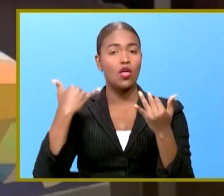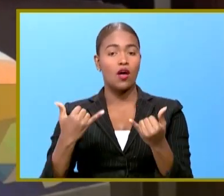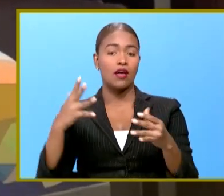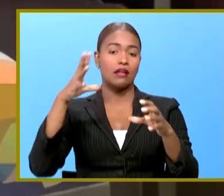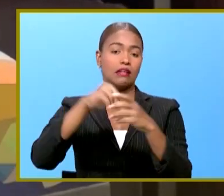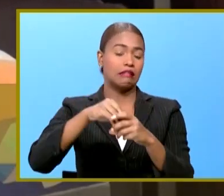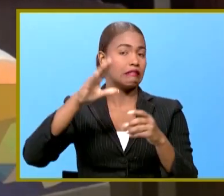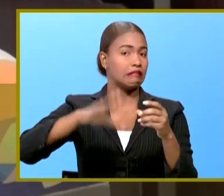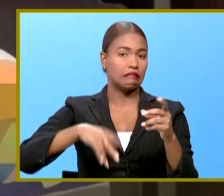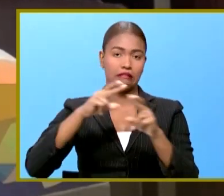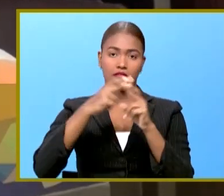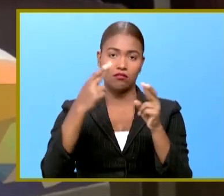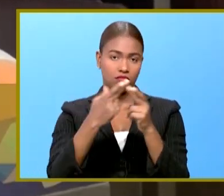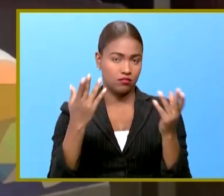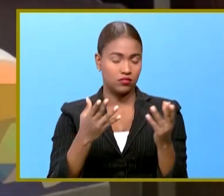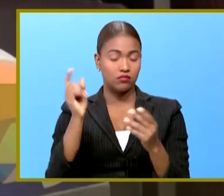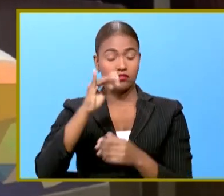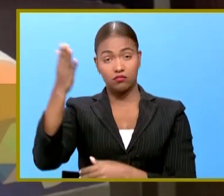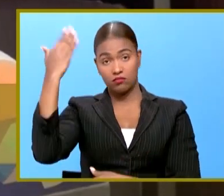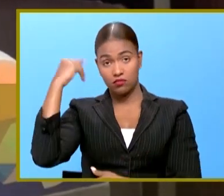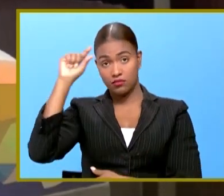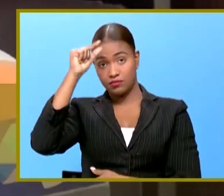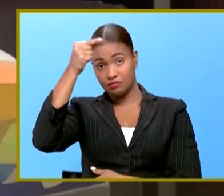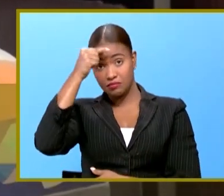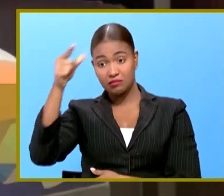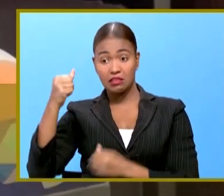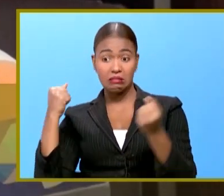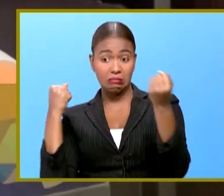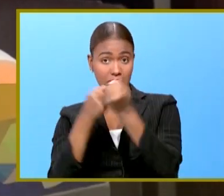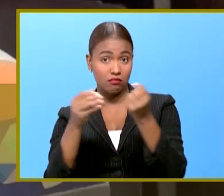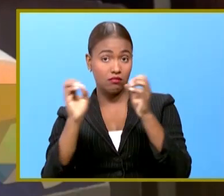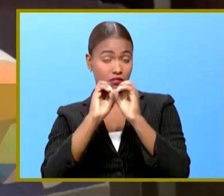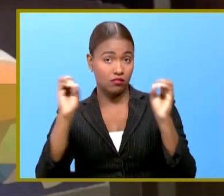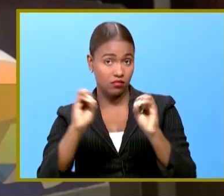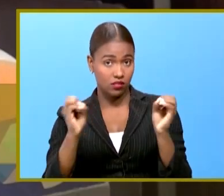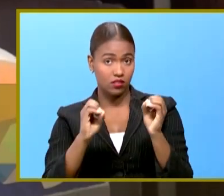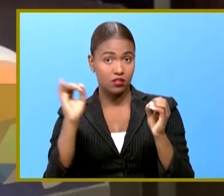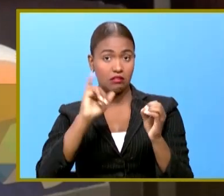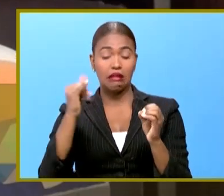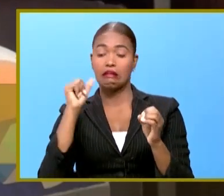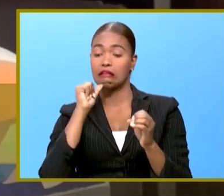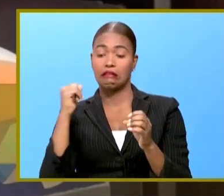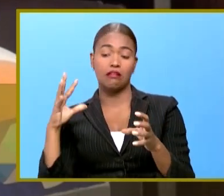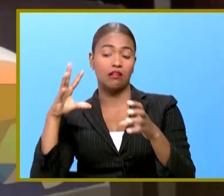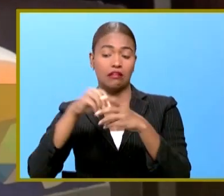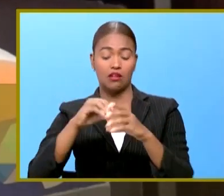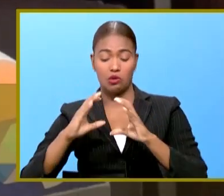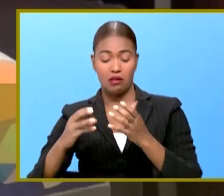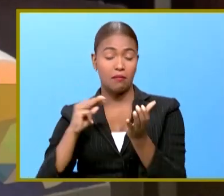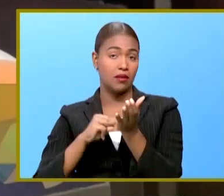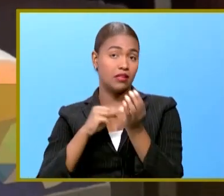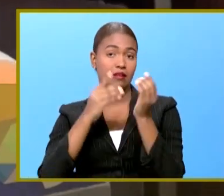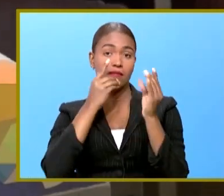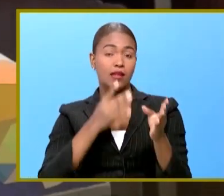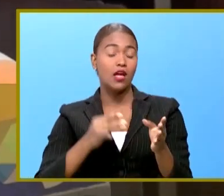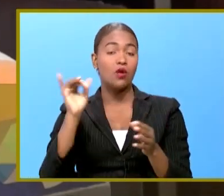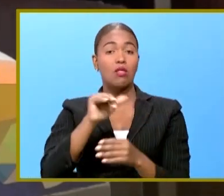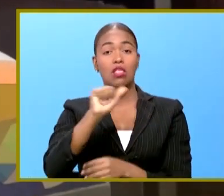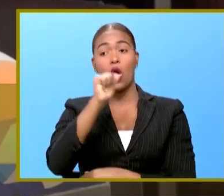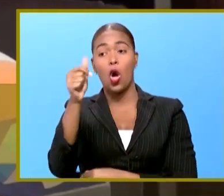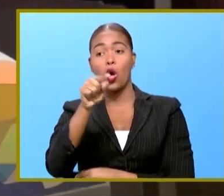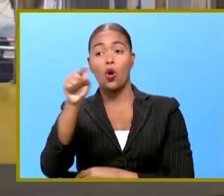primera reunión entonces el pasado gobierno fue mezquino a no incluir el colegio médico dominicano ni otras